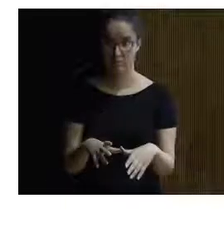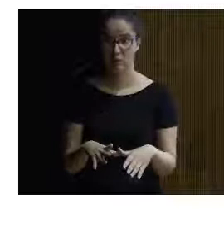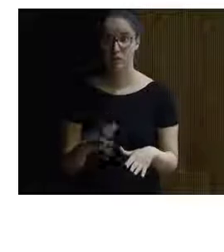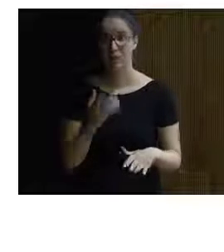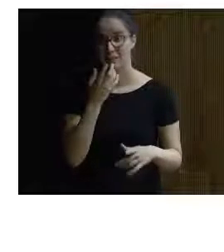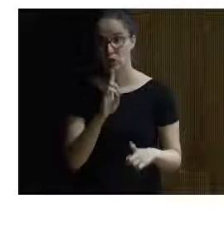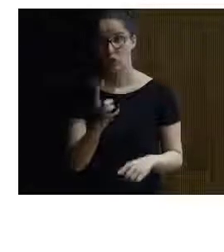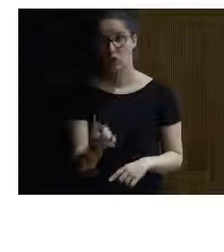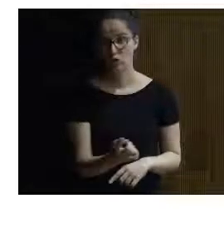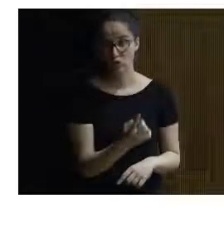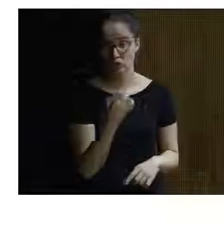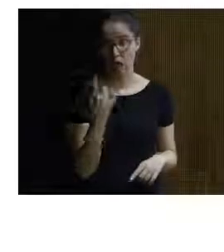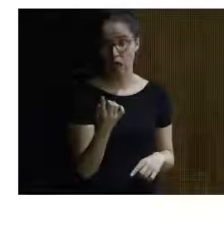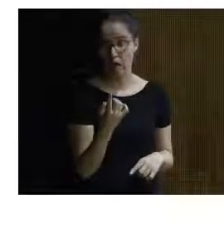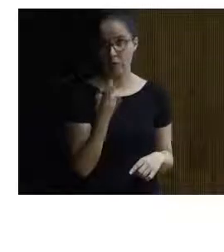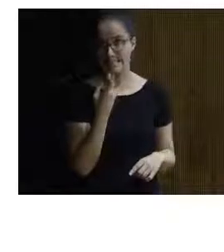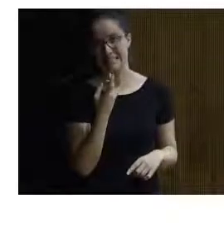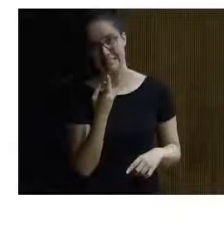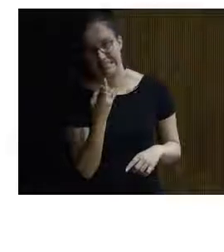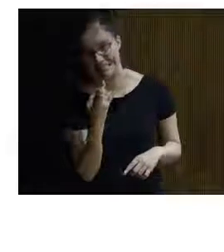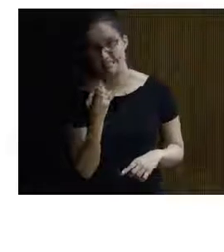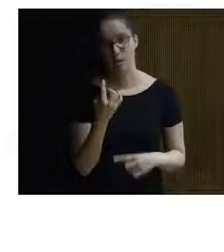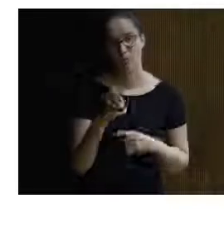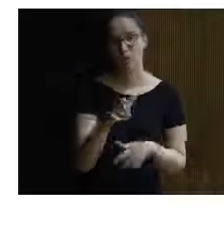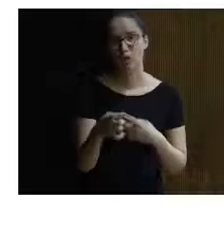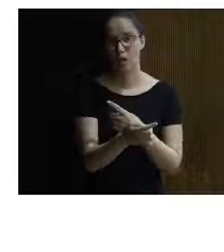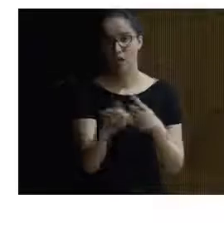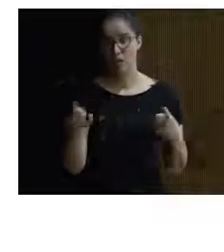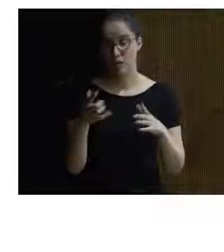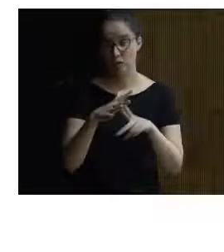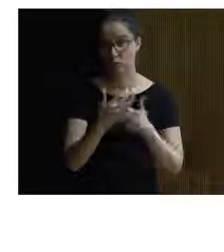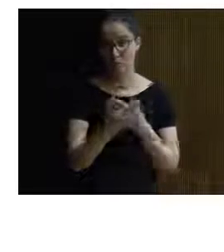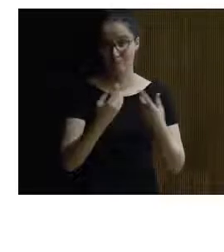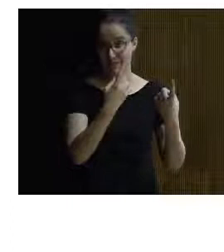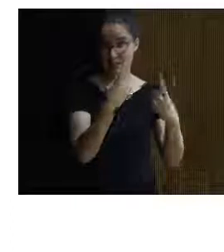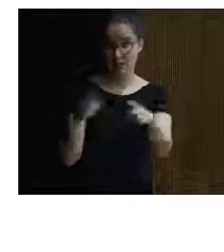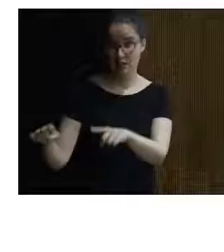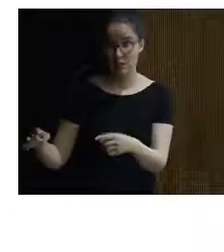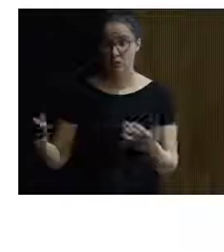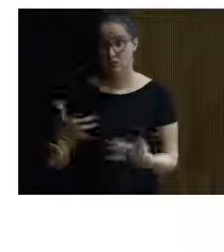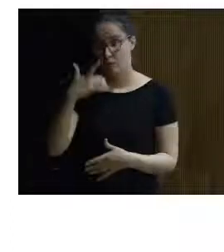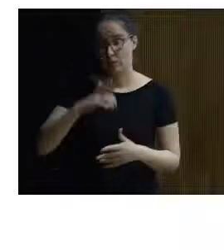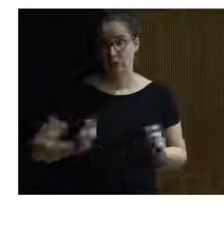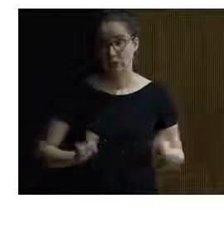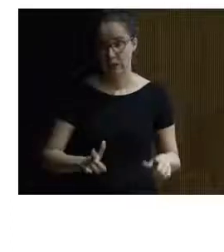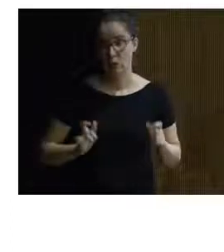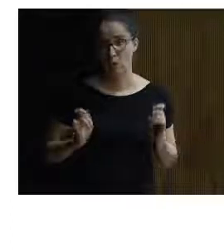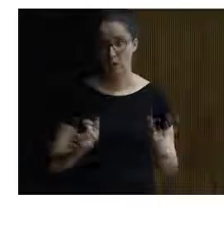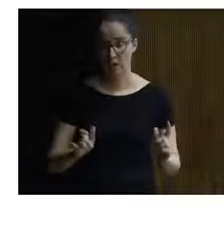pues si no va sola, pues igual ella se plantea. Cada persona tiene unos condicionantes distintos y, bueno, pues una persona en seis de ruedas